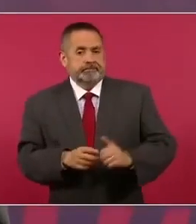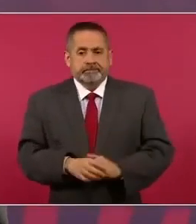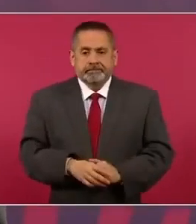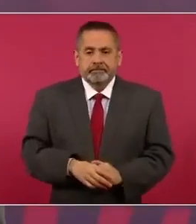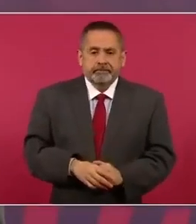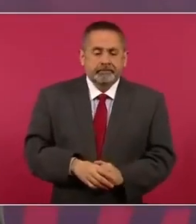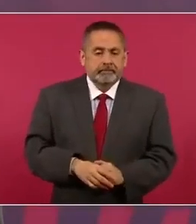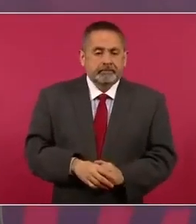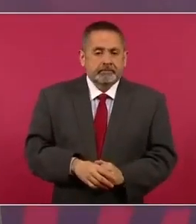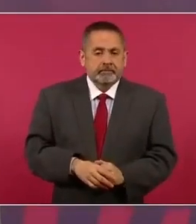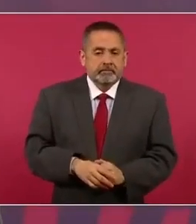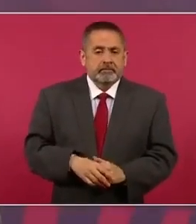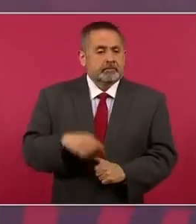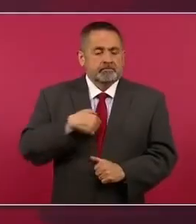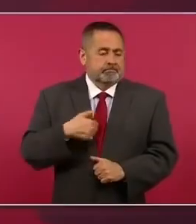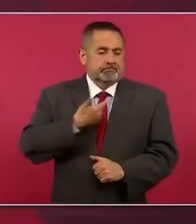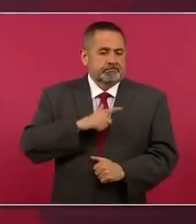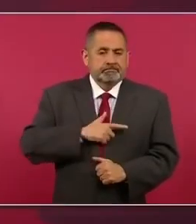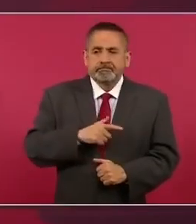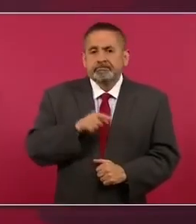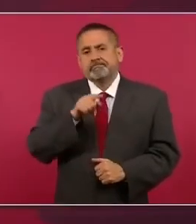me gusta construir cárceles y